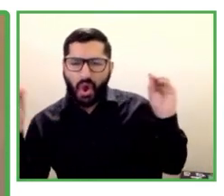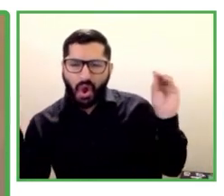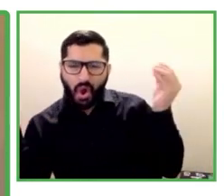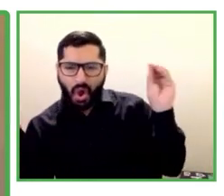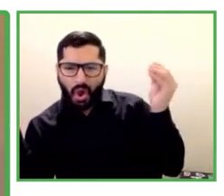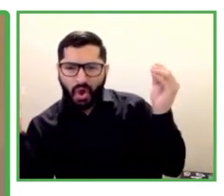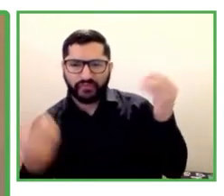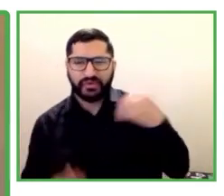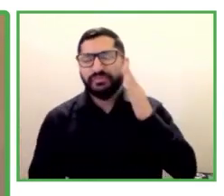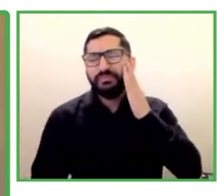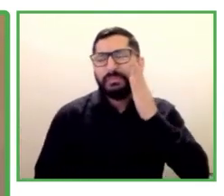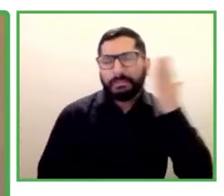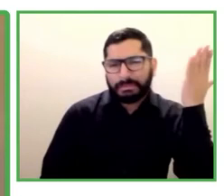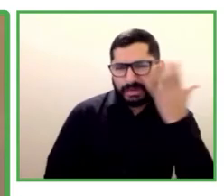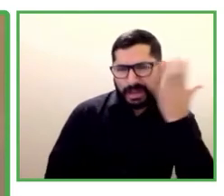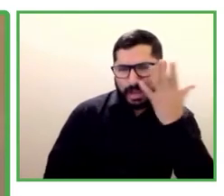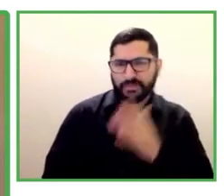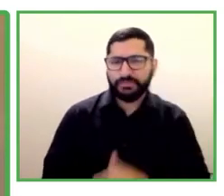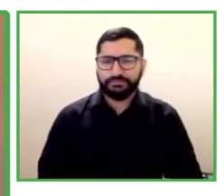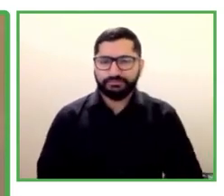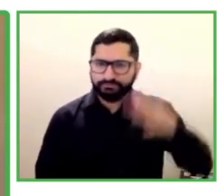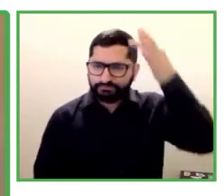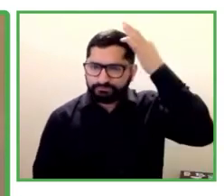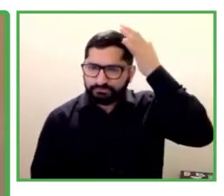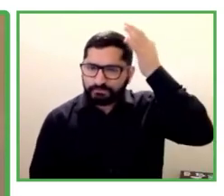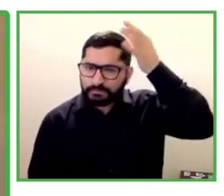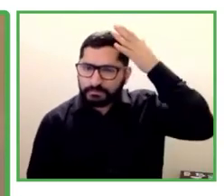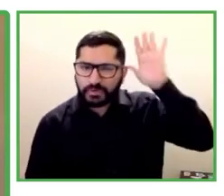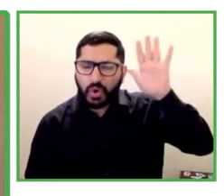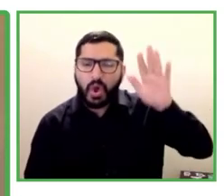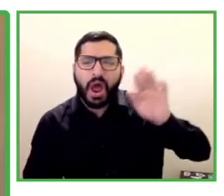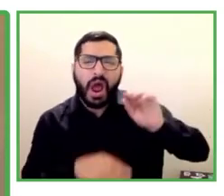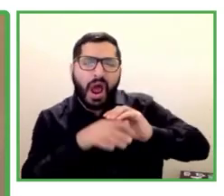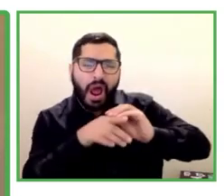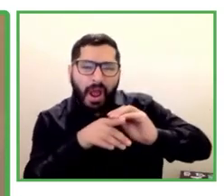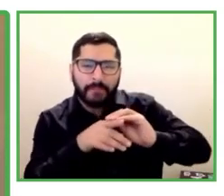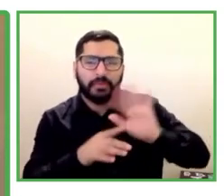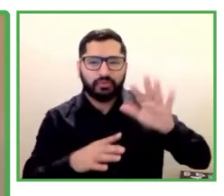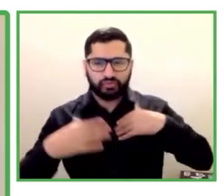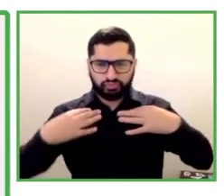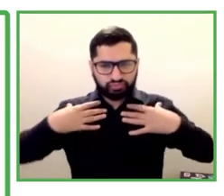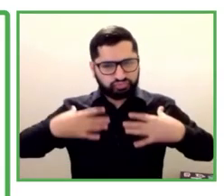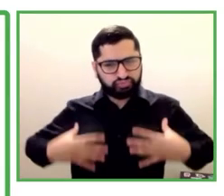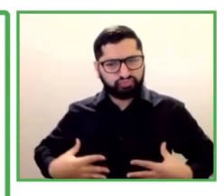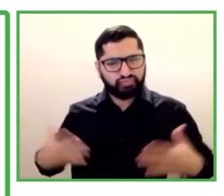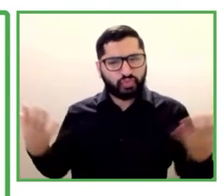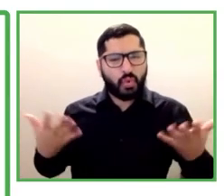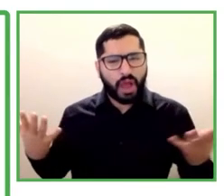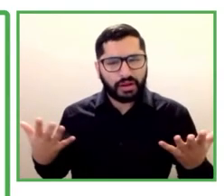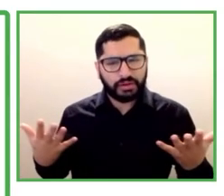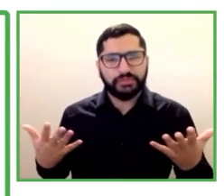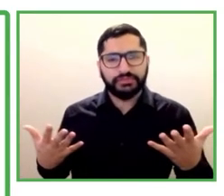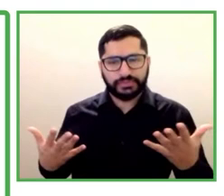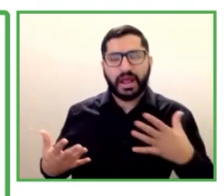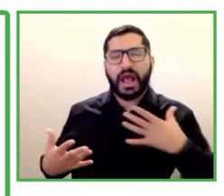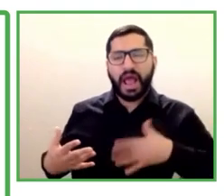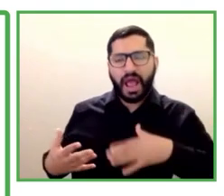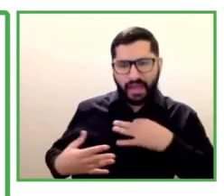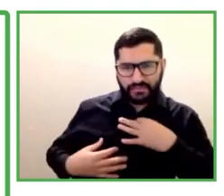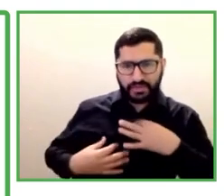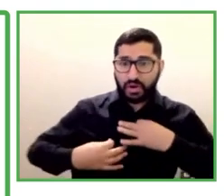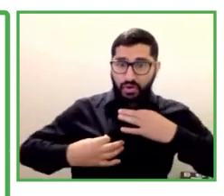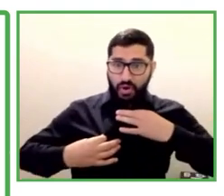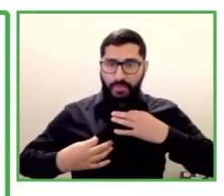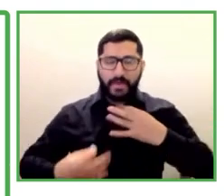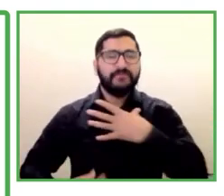estoy usando un blazer café con polera blanca. Soy un hombre joven con la convicción de que las personas con y